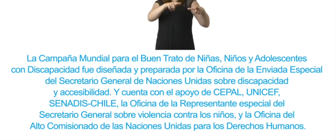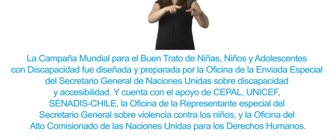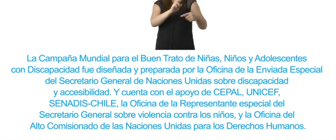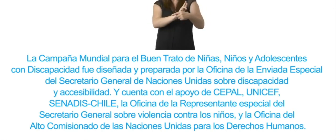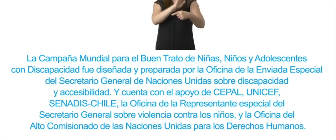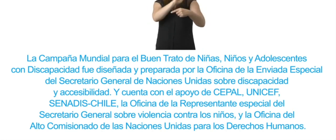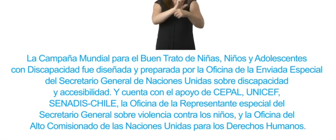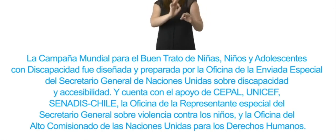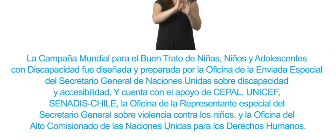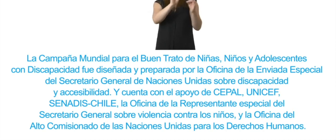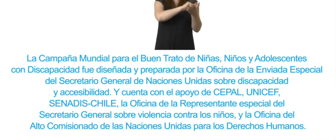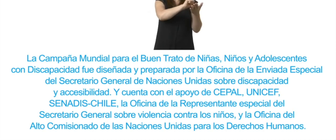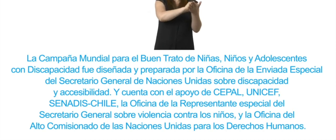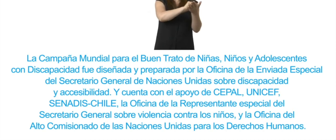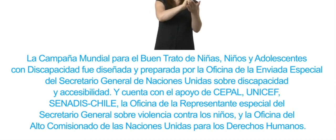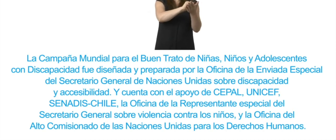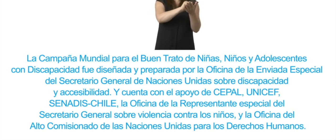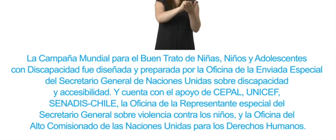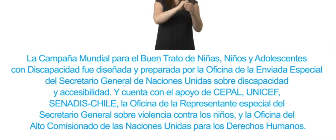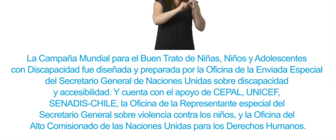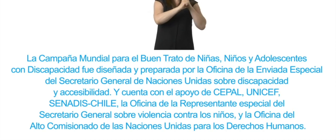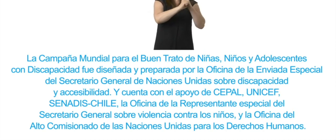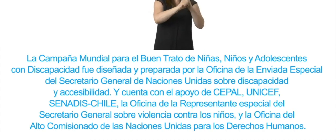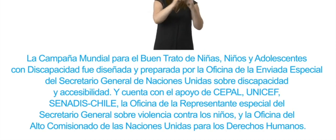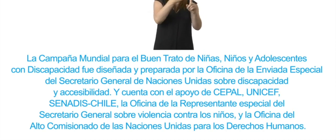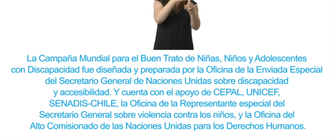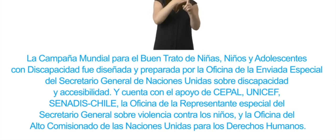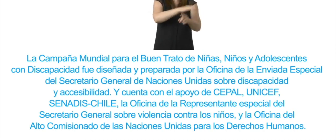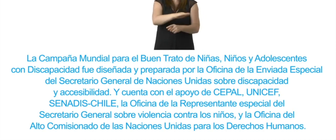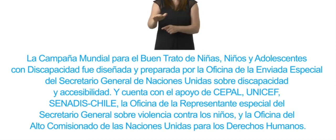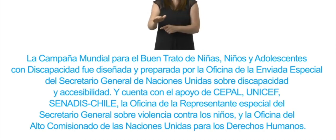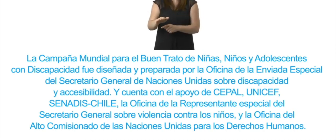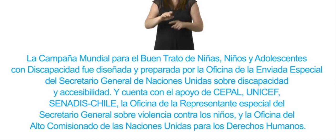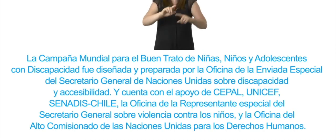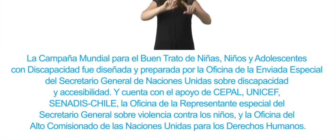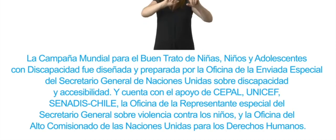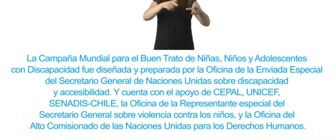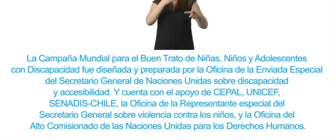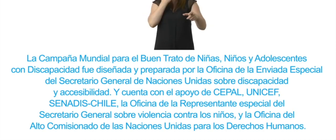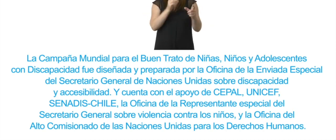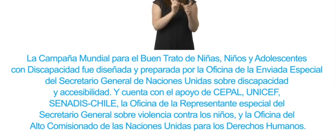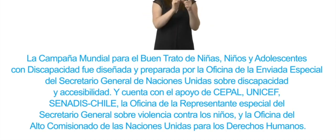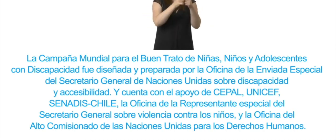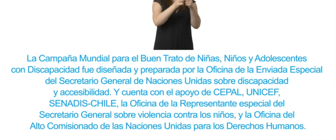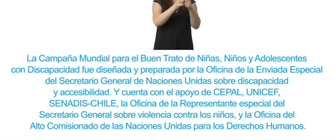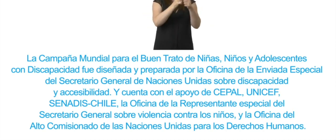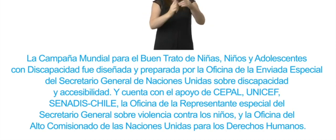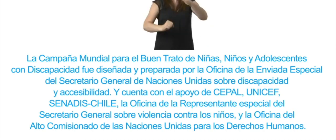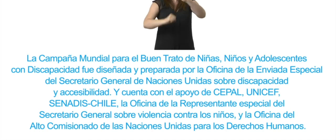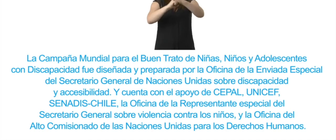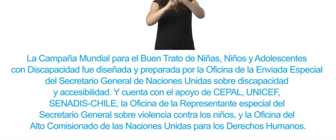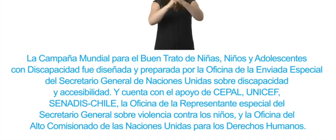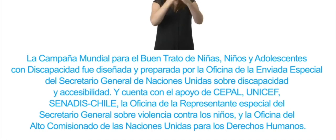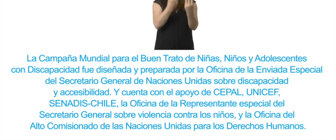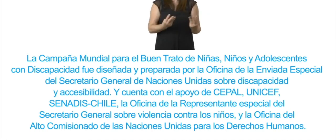de la Representante Especial del Secretario General sobre Violencia contra los Niños y la Oficina del Alto Comisionado de las Naciones Unidas para